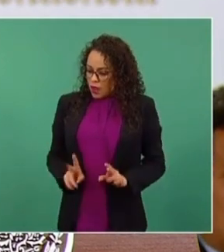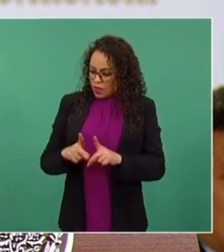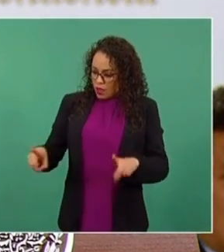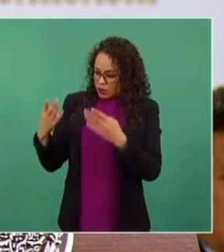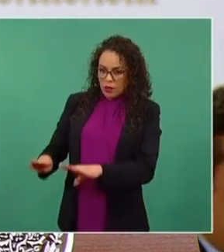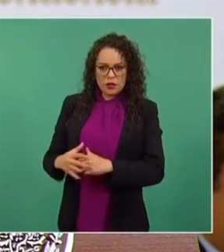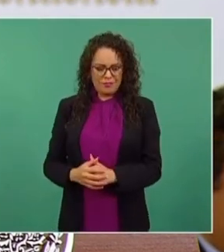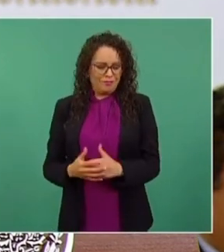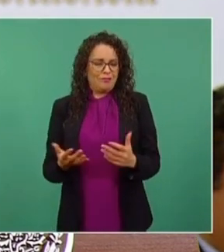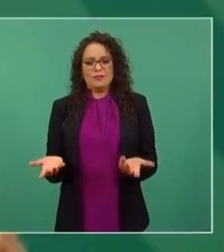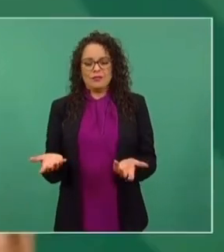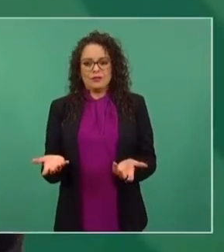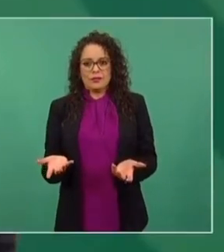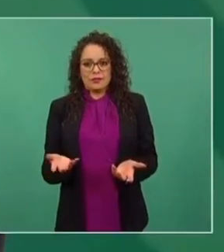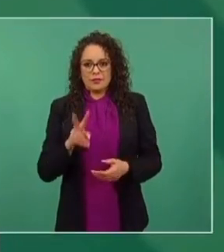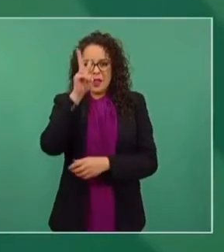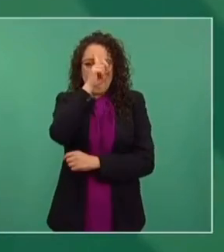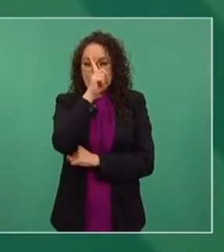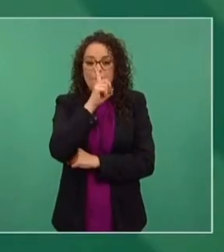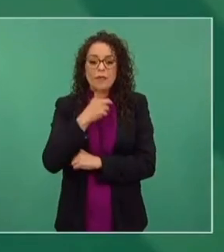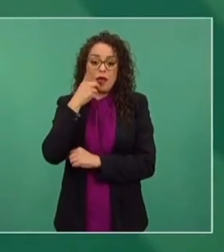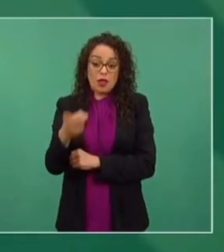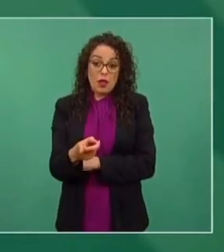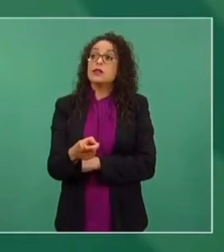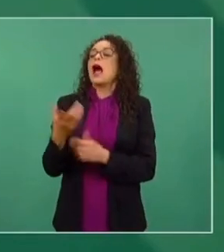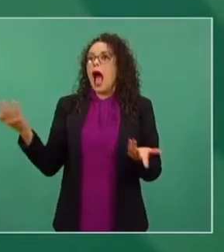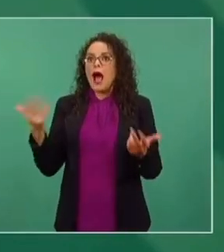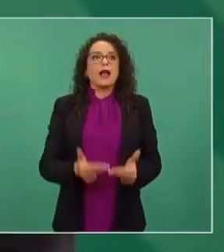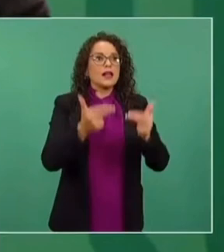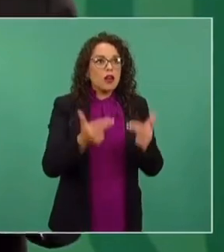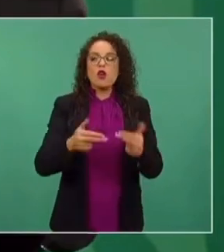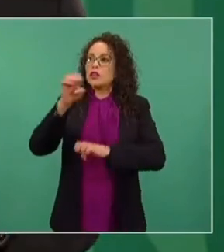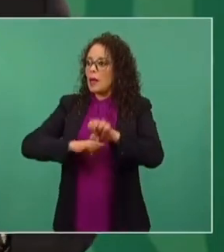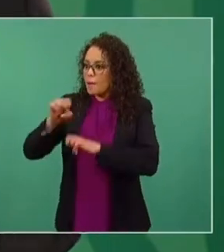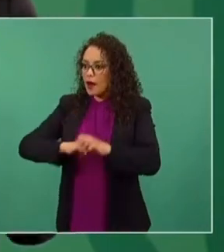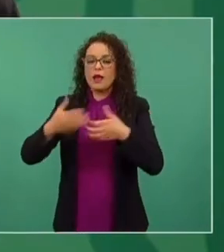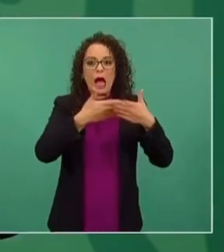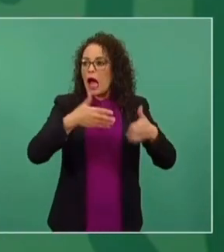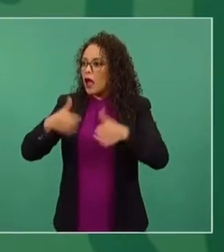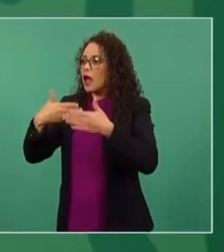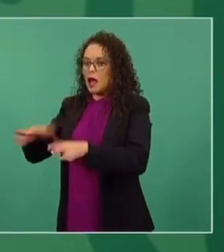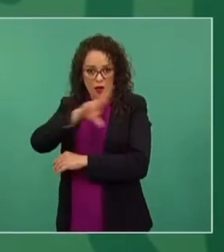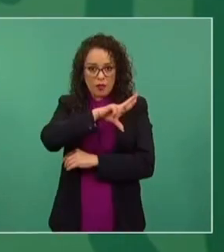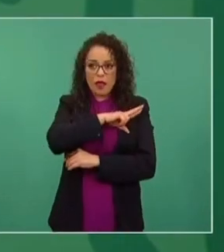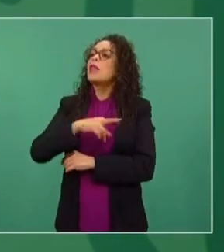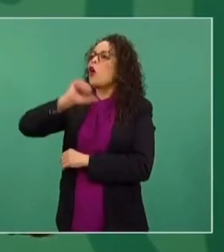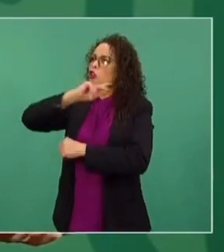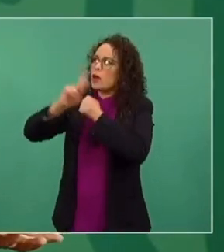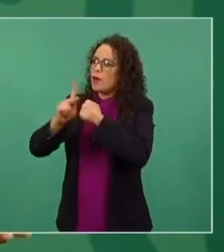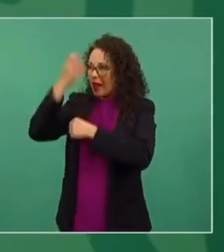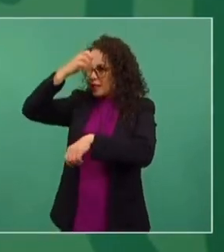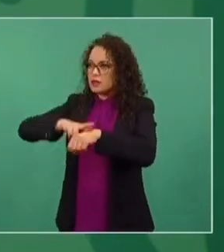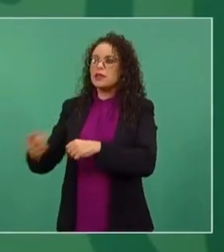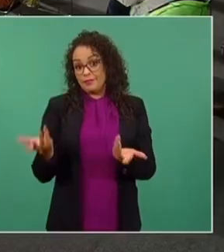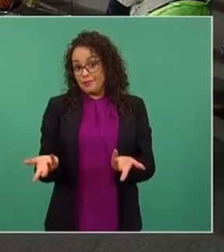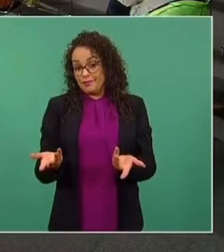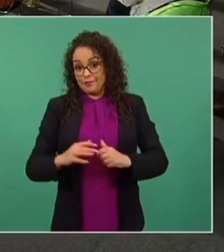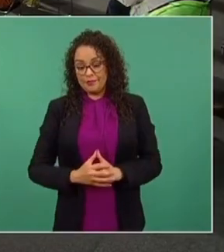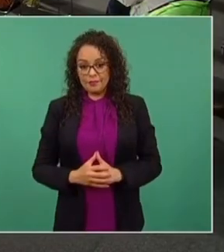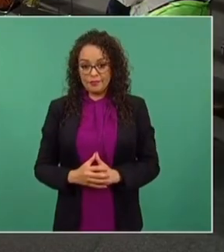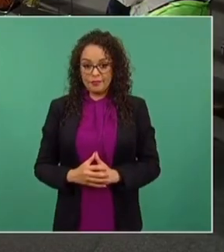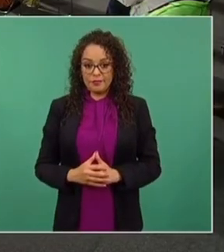Fue puro cuento de que si abrían el mercado de la industria eléctrica, iba a venir inversión extranjera. No. Es dinero del país.